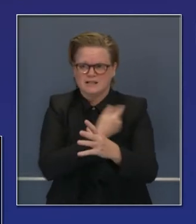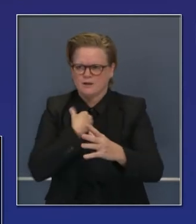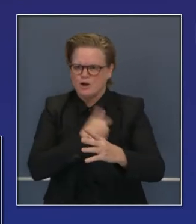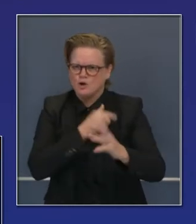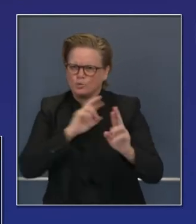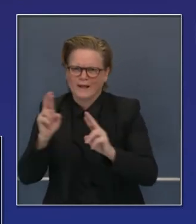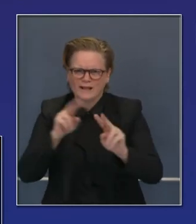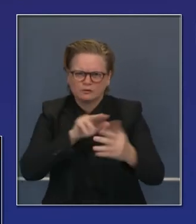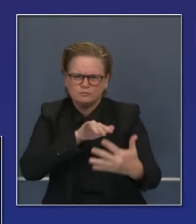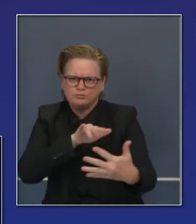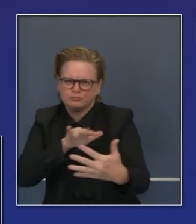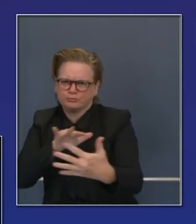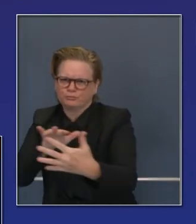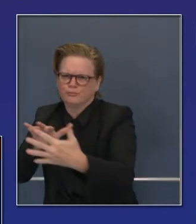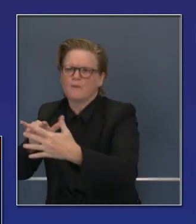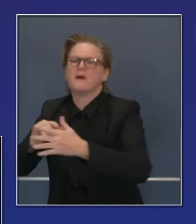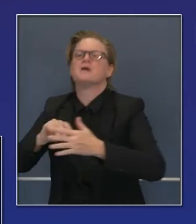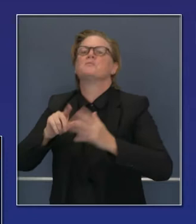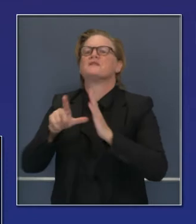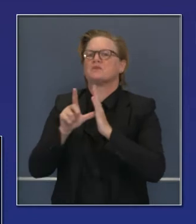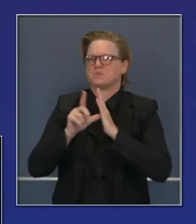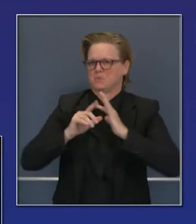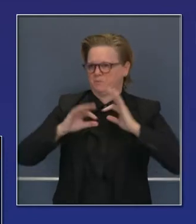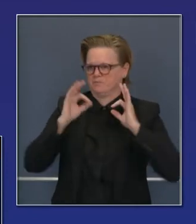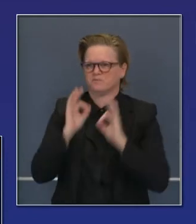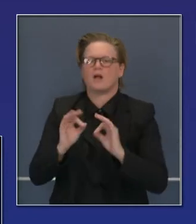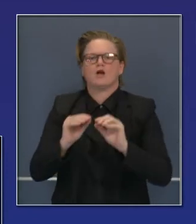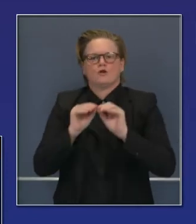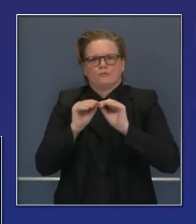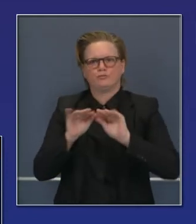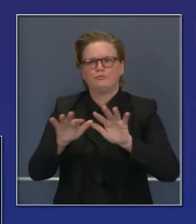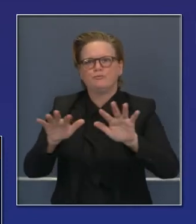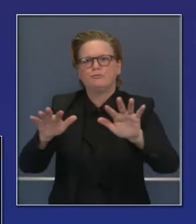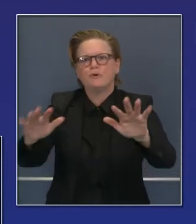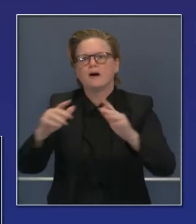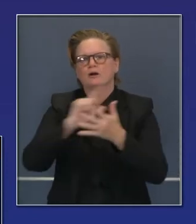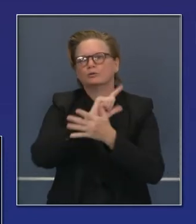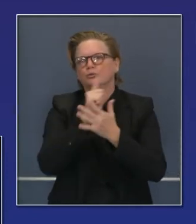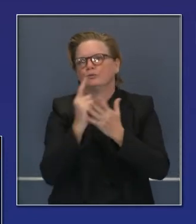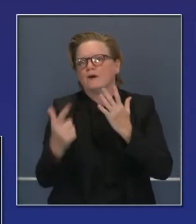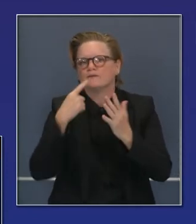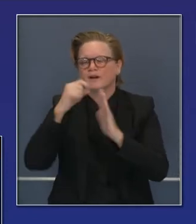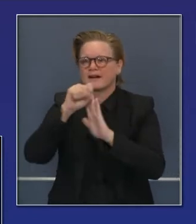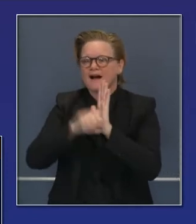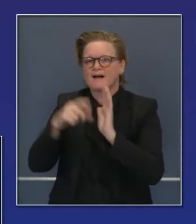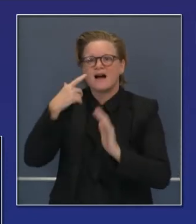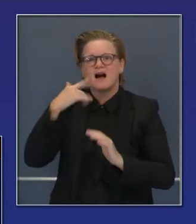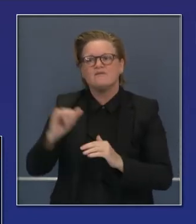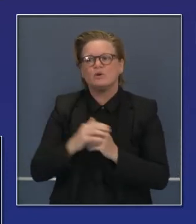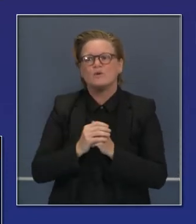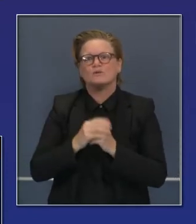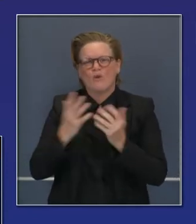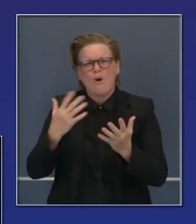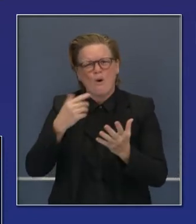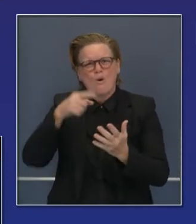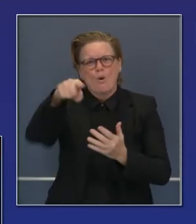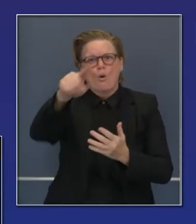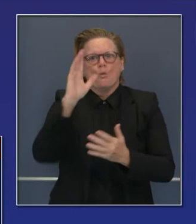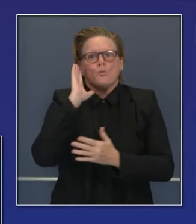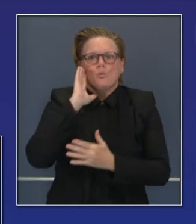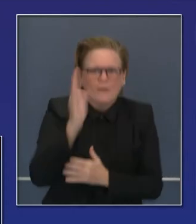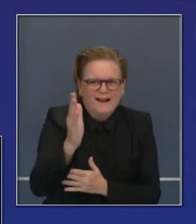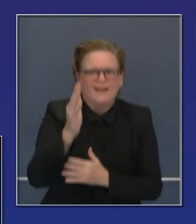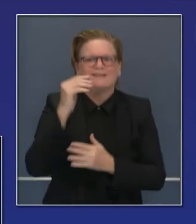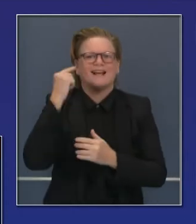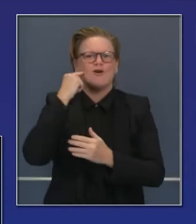en camino. Las vacunas están por llegar aquí al estado de California en las próximas semanas. Y estarán oyendo buenas noticias y